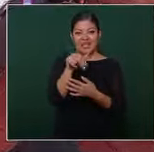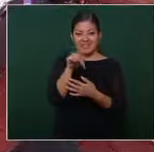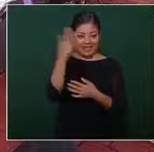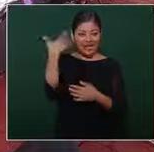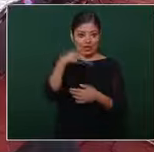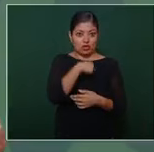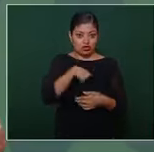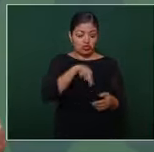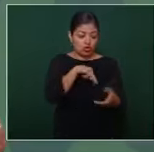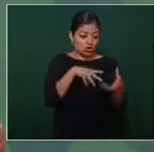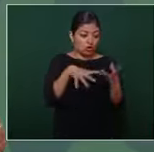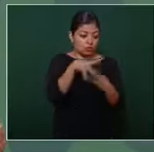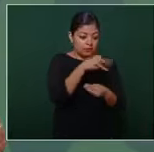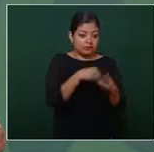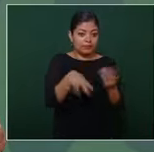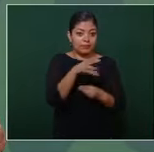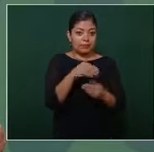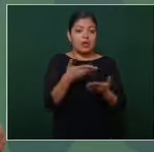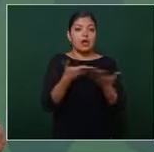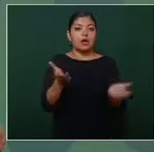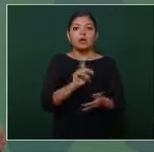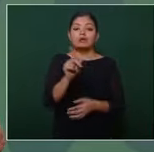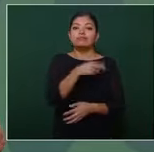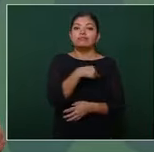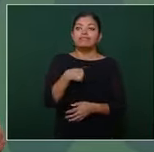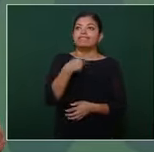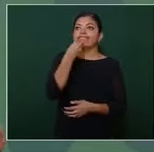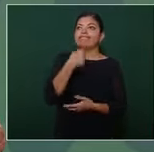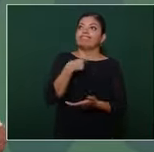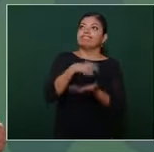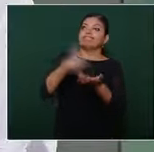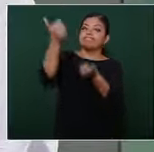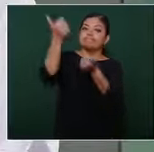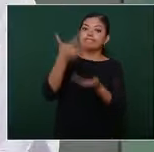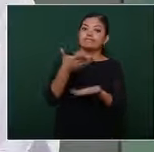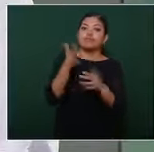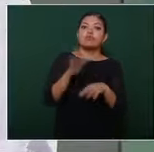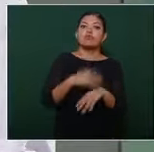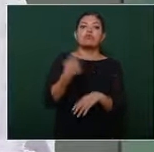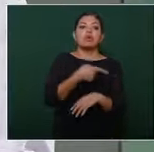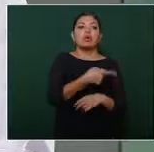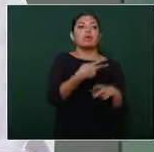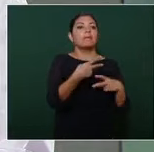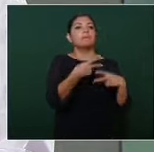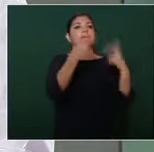y ahora los tenemos que comprar porque se privatizó